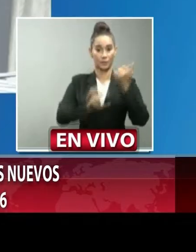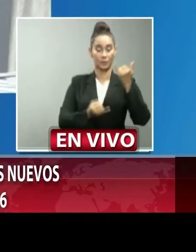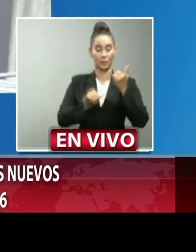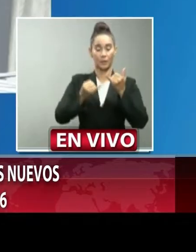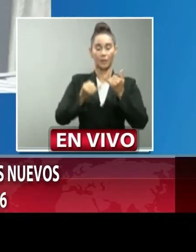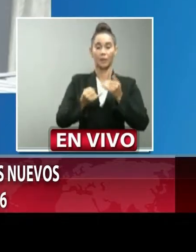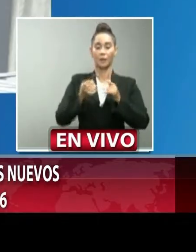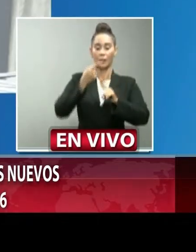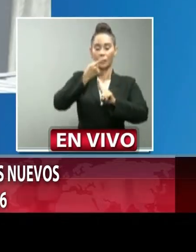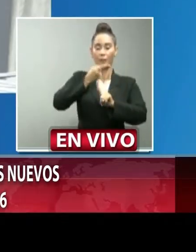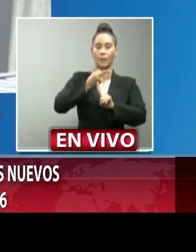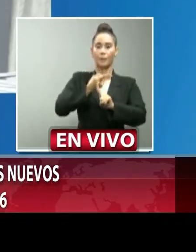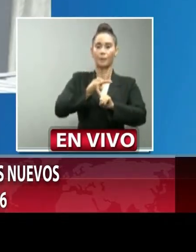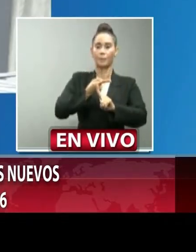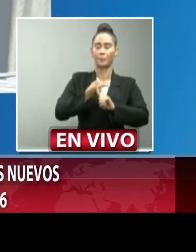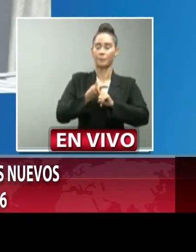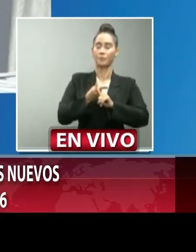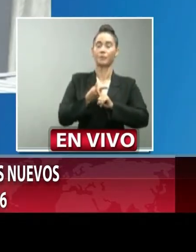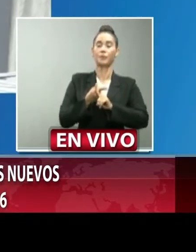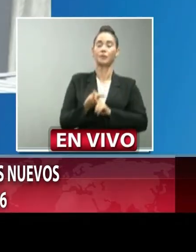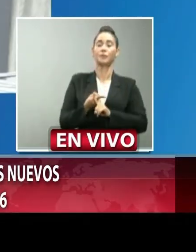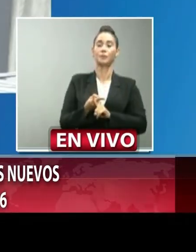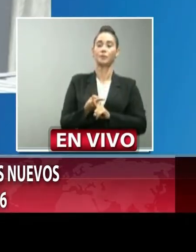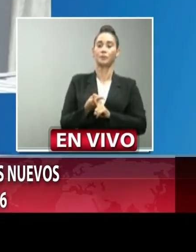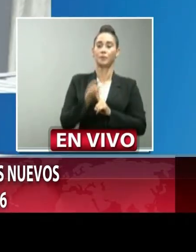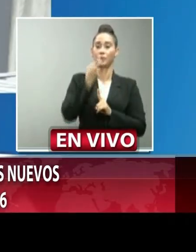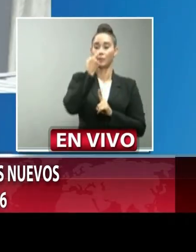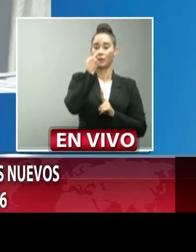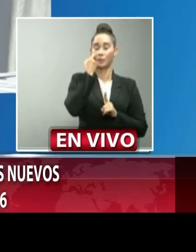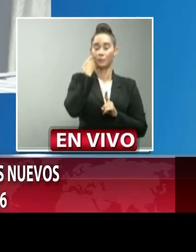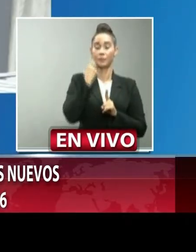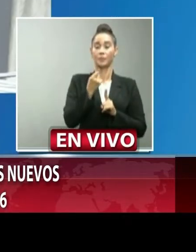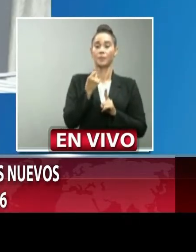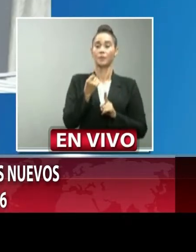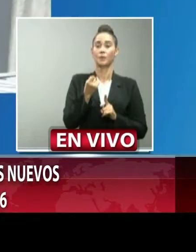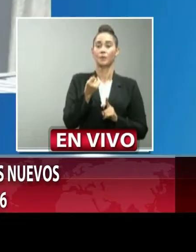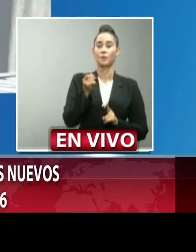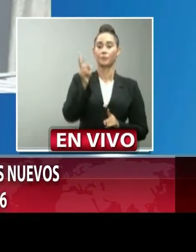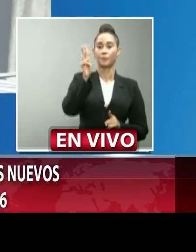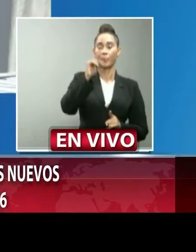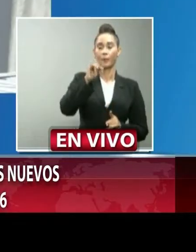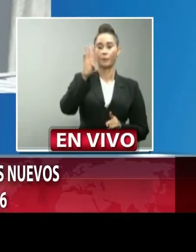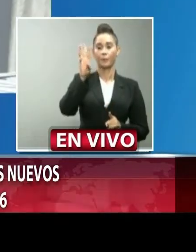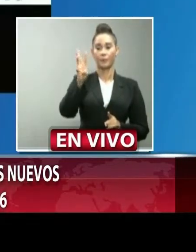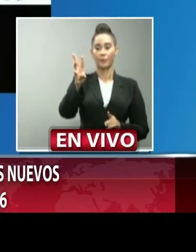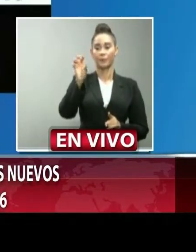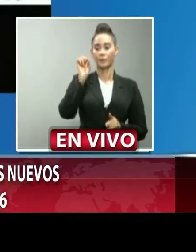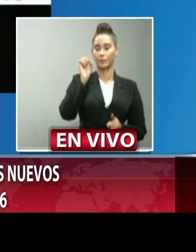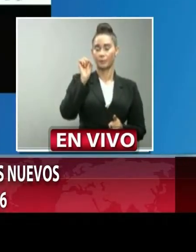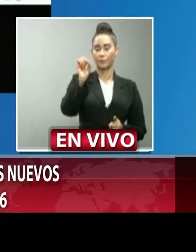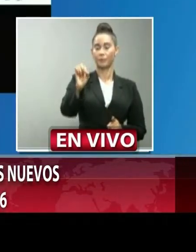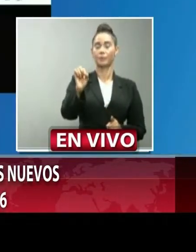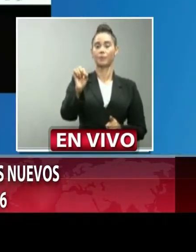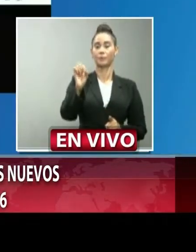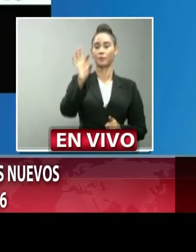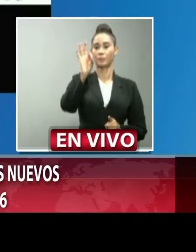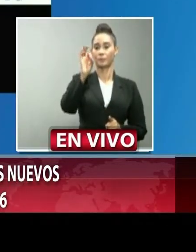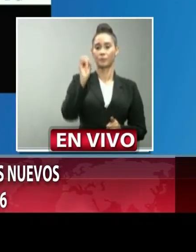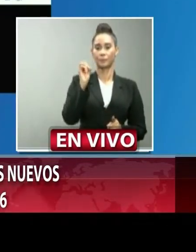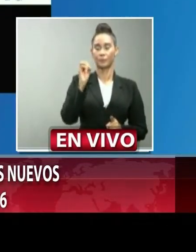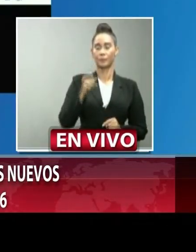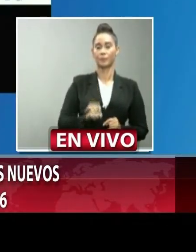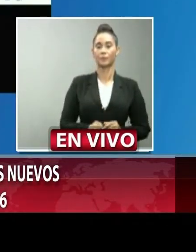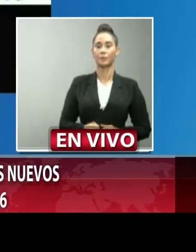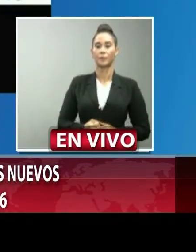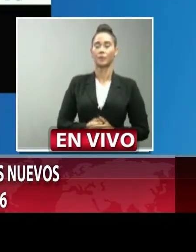positividad de las muestras procesadas es de 26.90